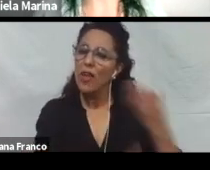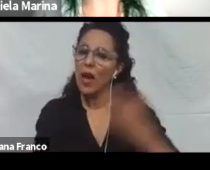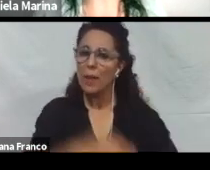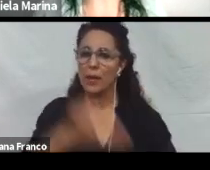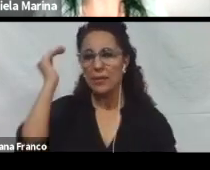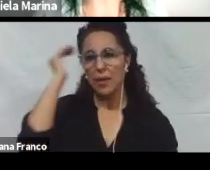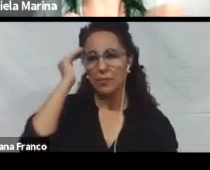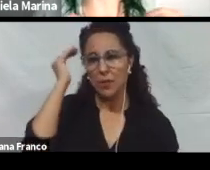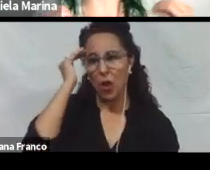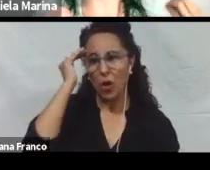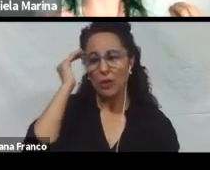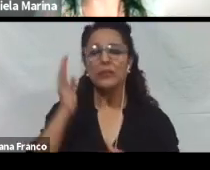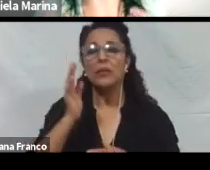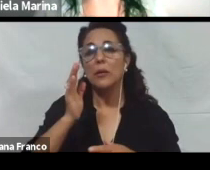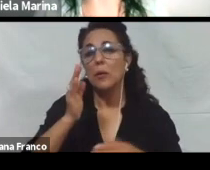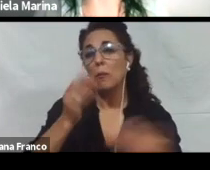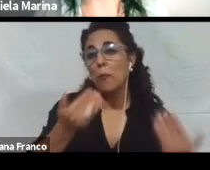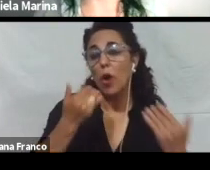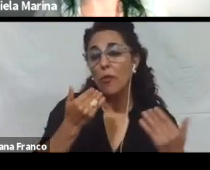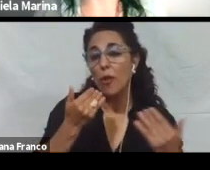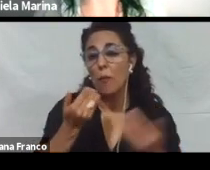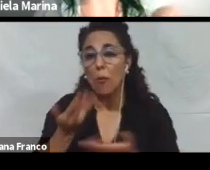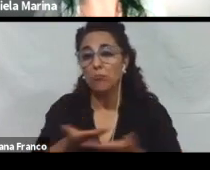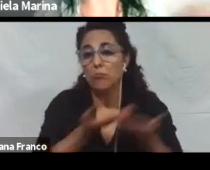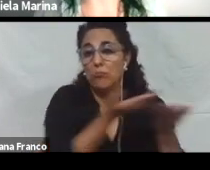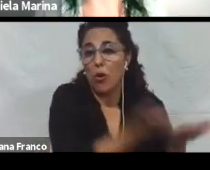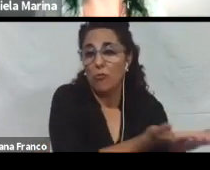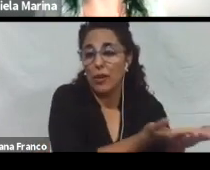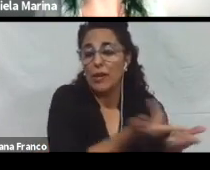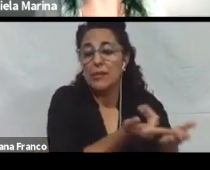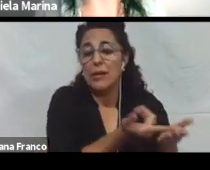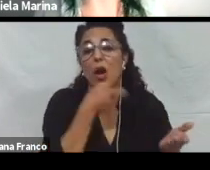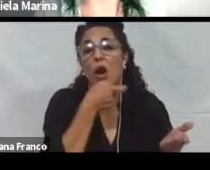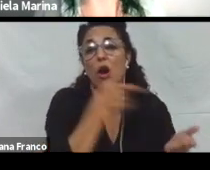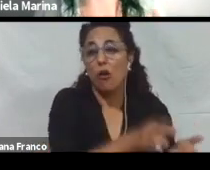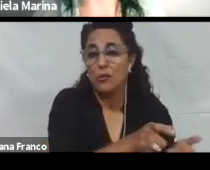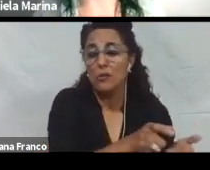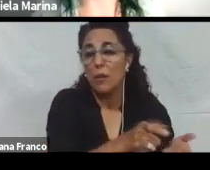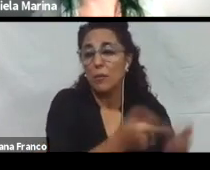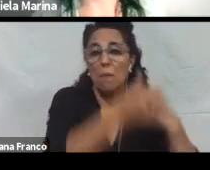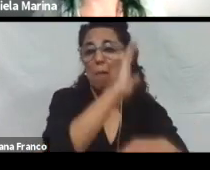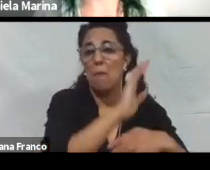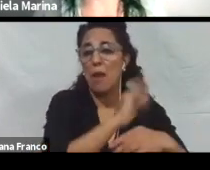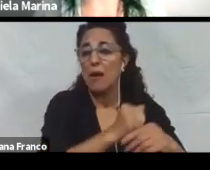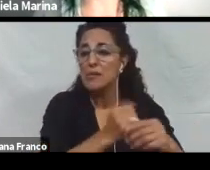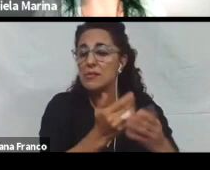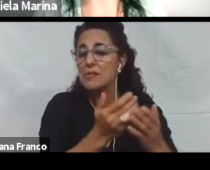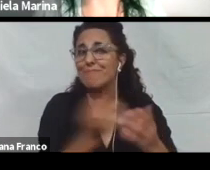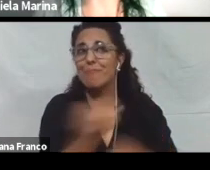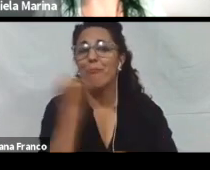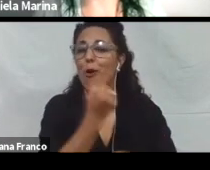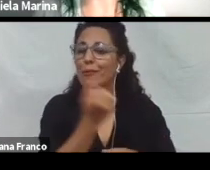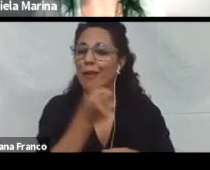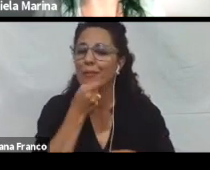podemos presentar los conceptos más relevantes en otras alternativas al texto, como ser gráficos. Por